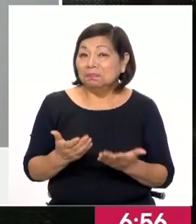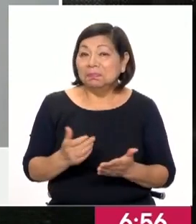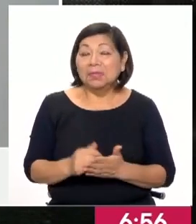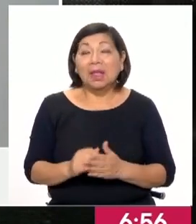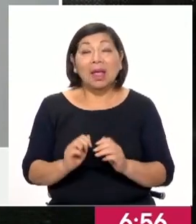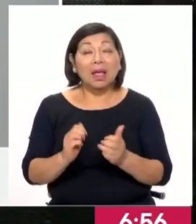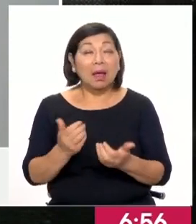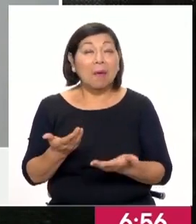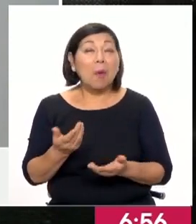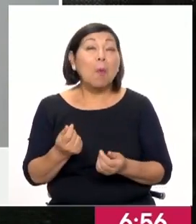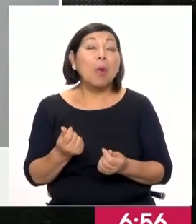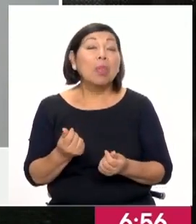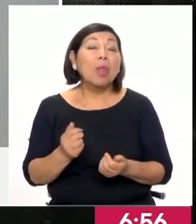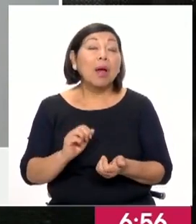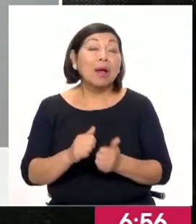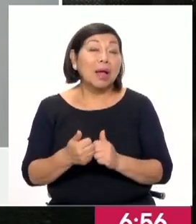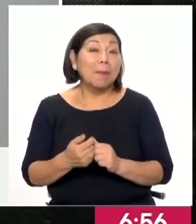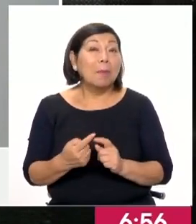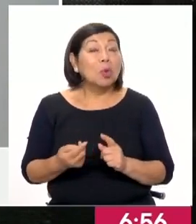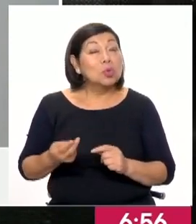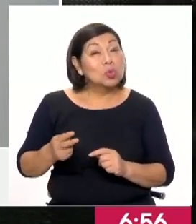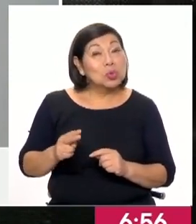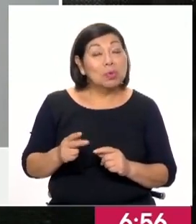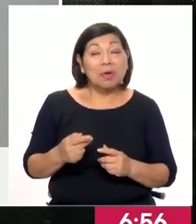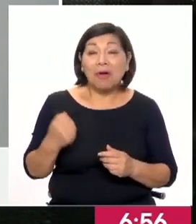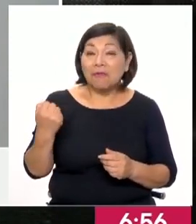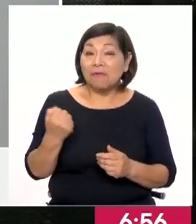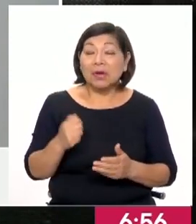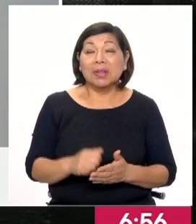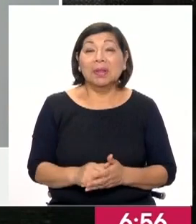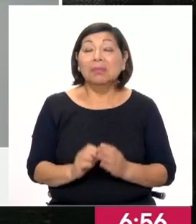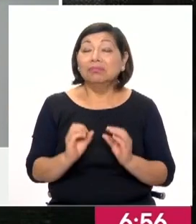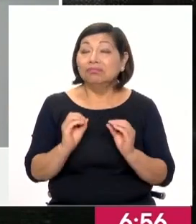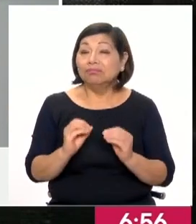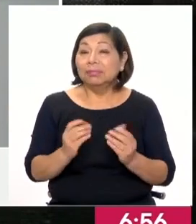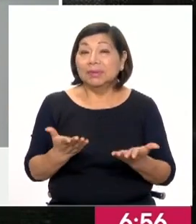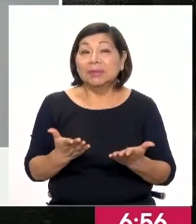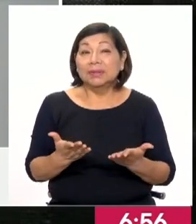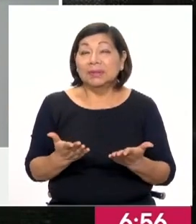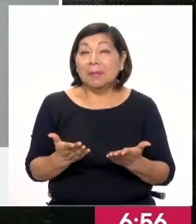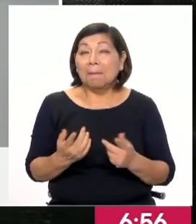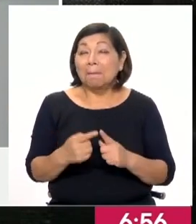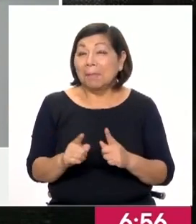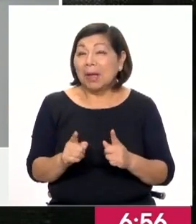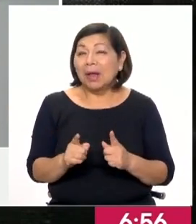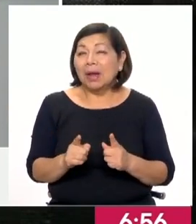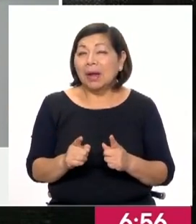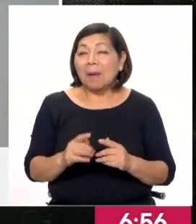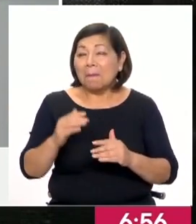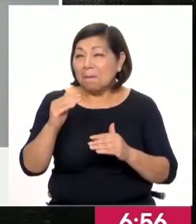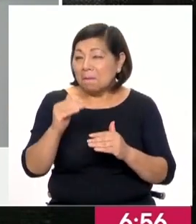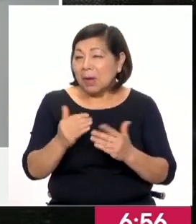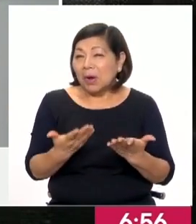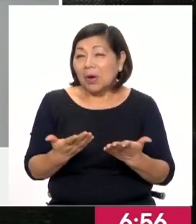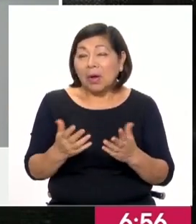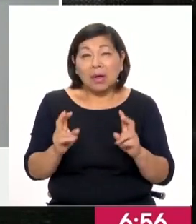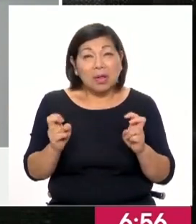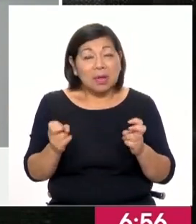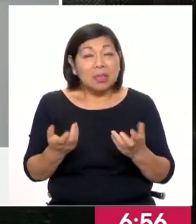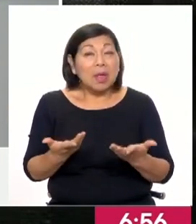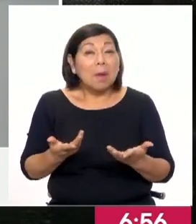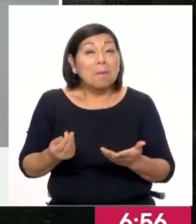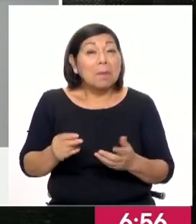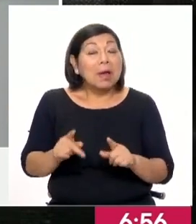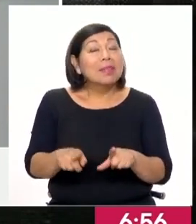tipo de cambio, no, no, digamos, que suba fuertemente, como digo, sí, una corrección respecto a estos niveles que son particularmente bajos y en términos de inflación